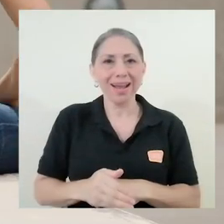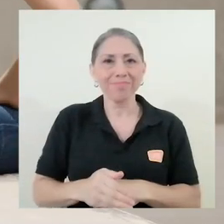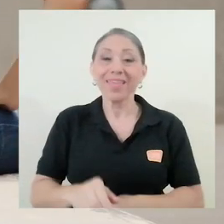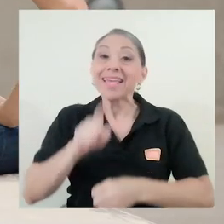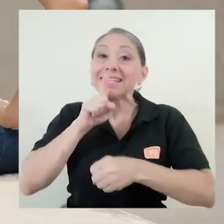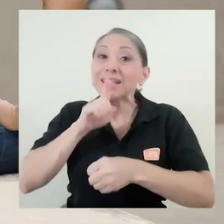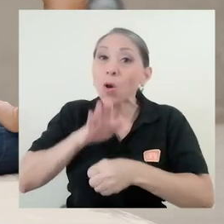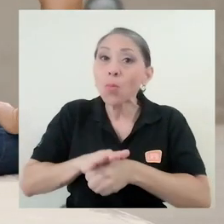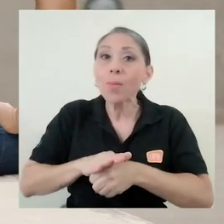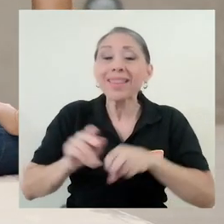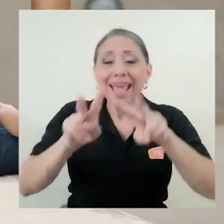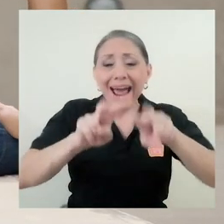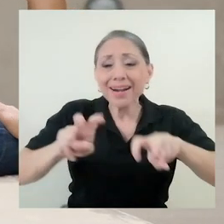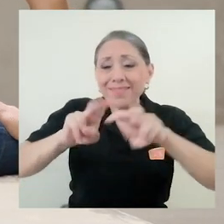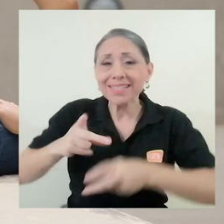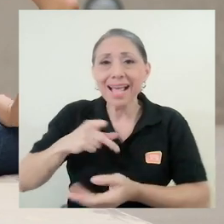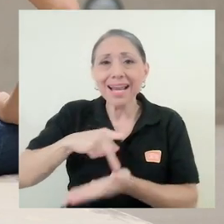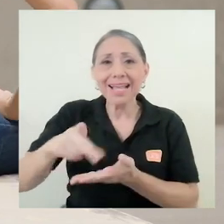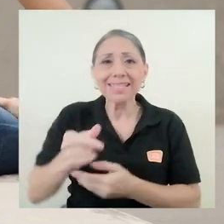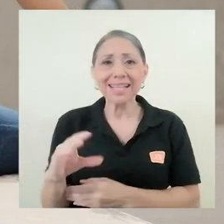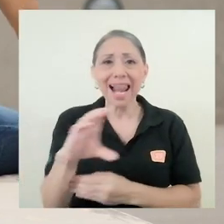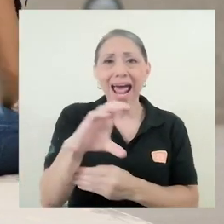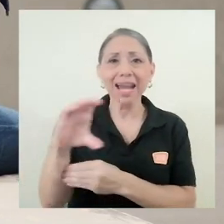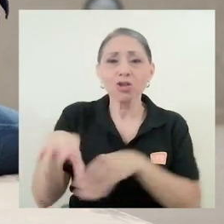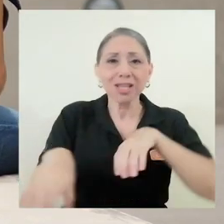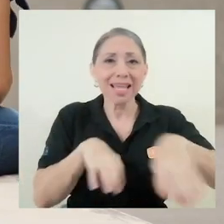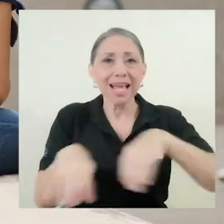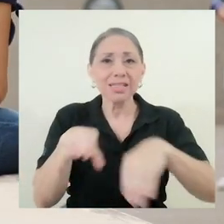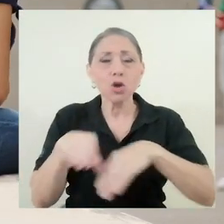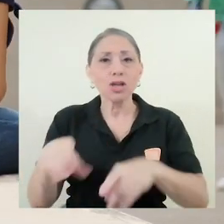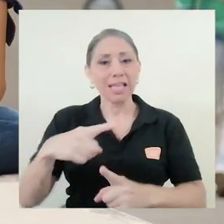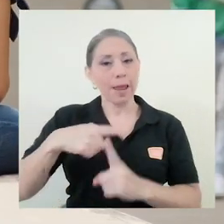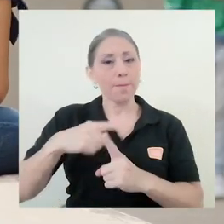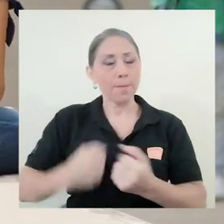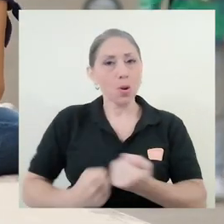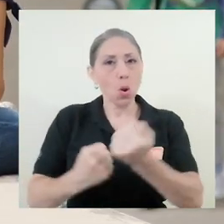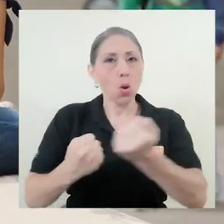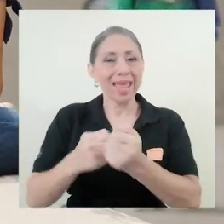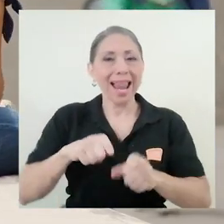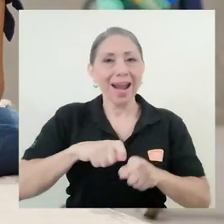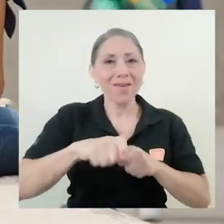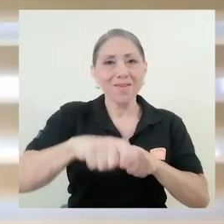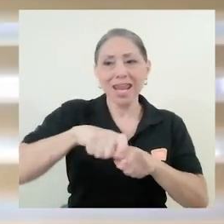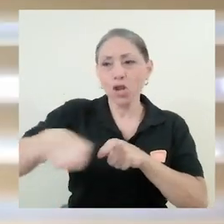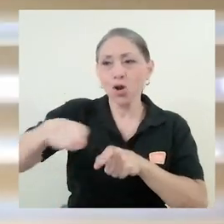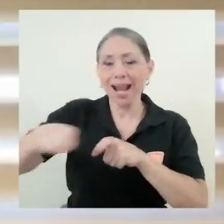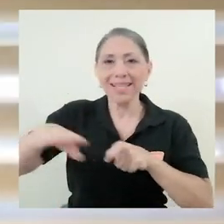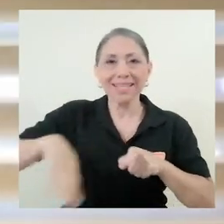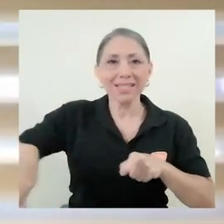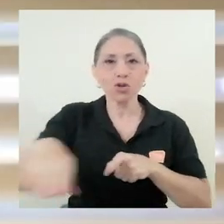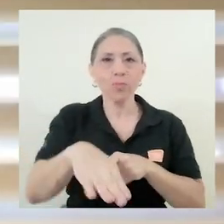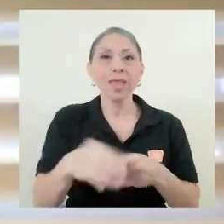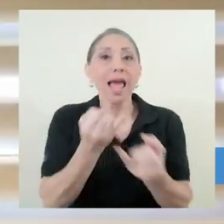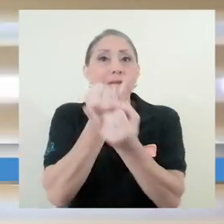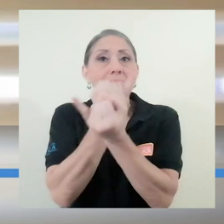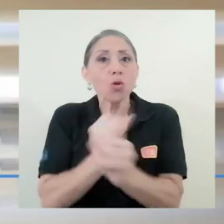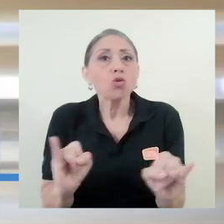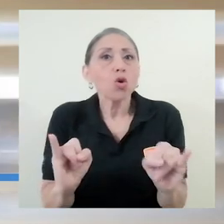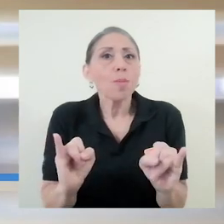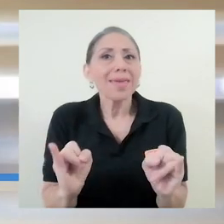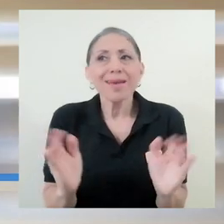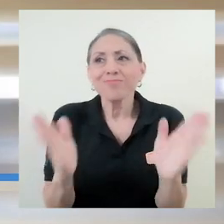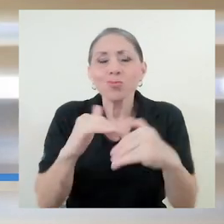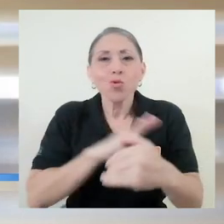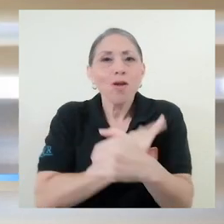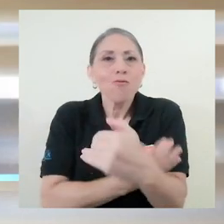comprometía a hacer una revisión de los salarios y las acciones en pro de la regionalización. La autonomía pierde vigor cuando